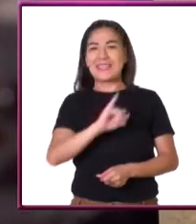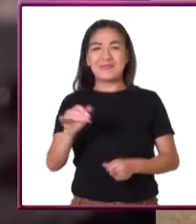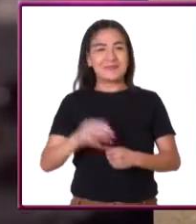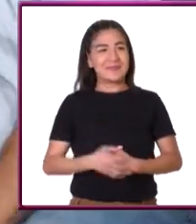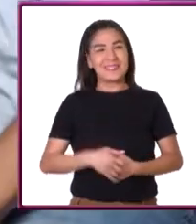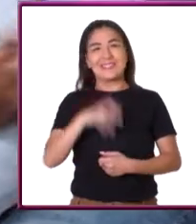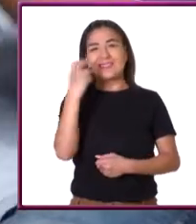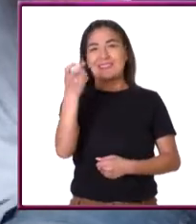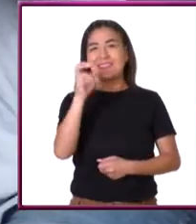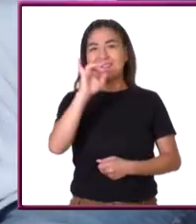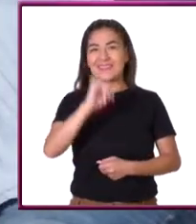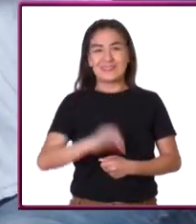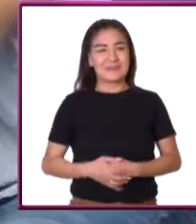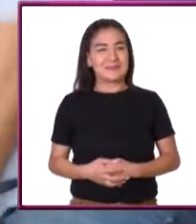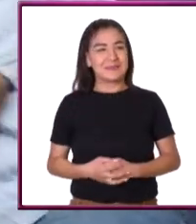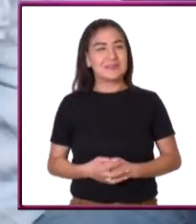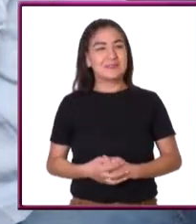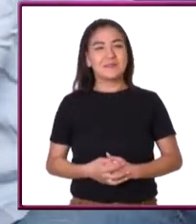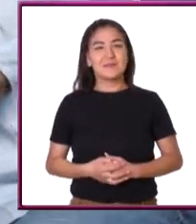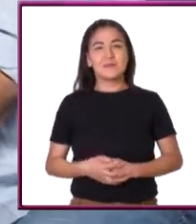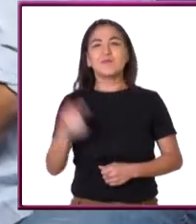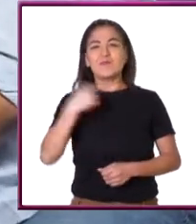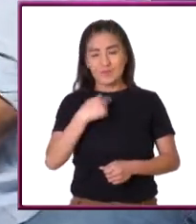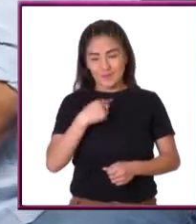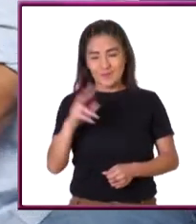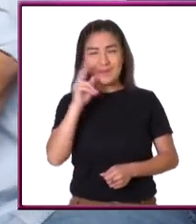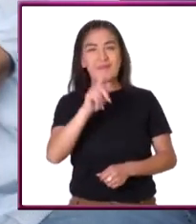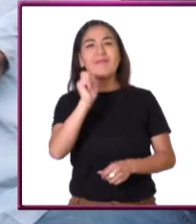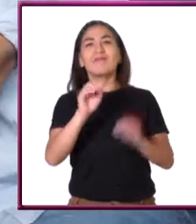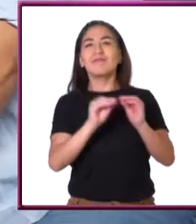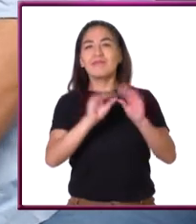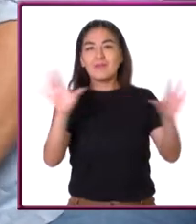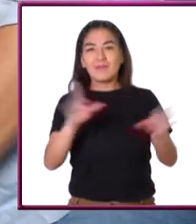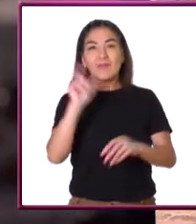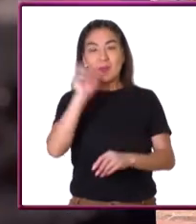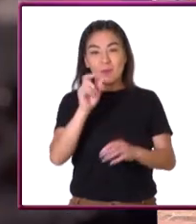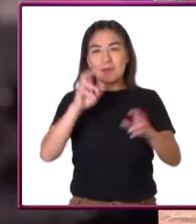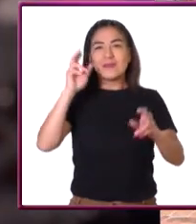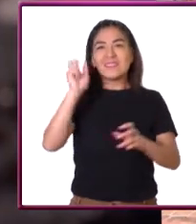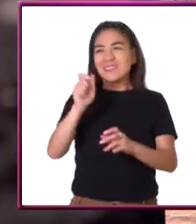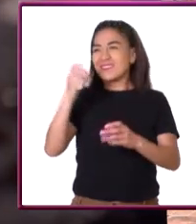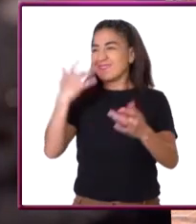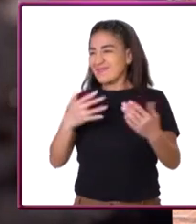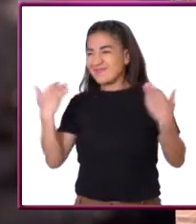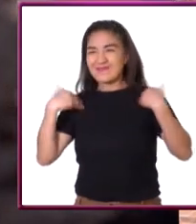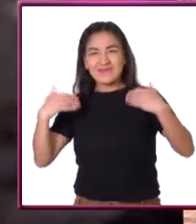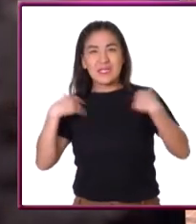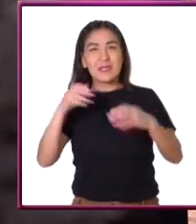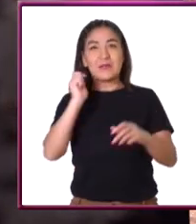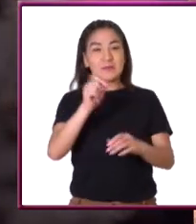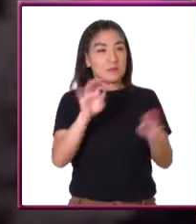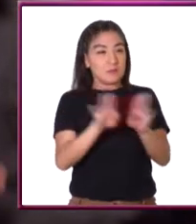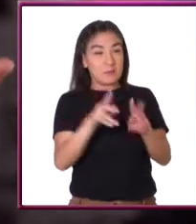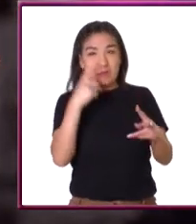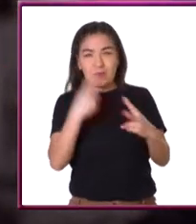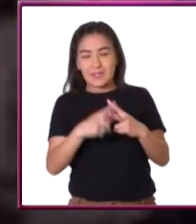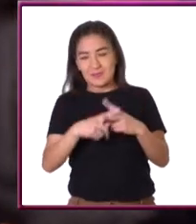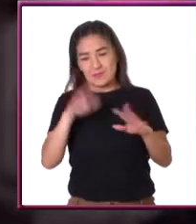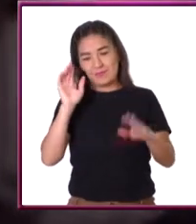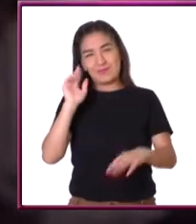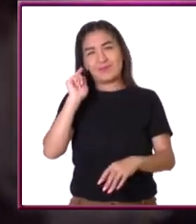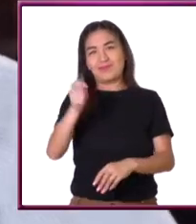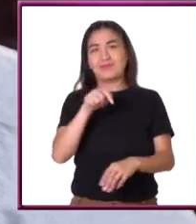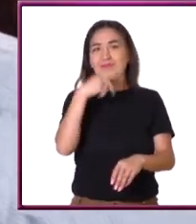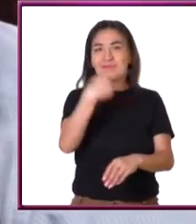buenos momentos. Elemental, mi querida Dismara. Algo me queda muy claro después de tantas aventuras. Las matemáticas están hasta en la